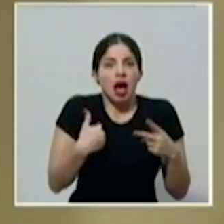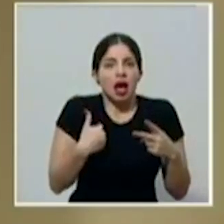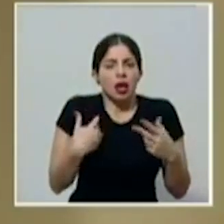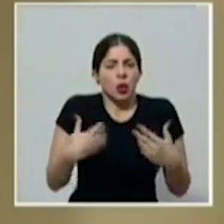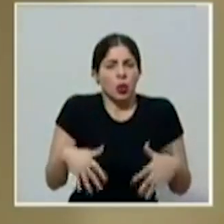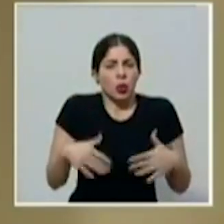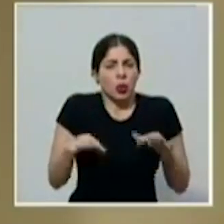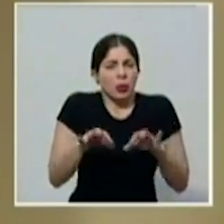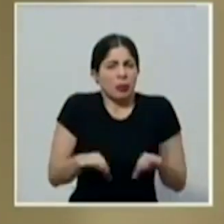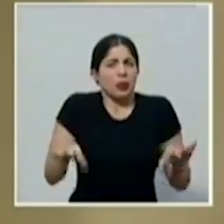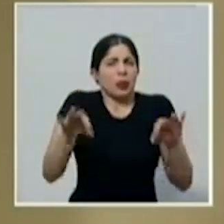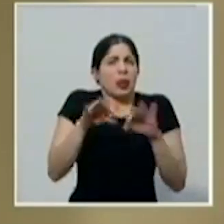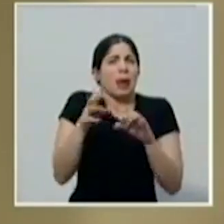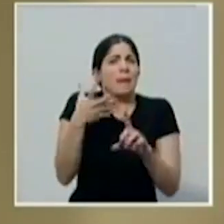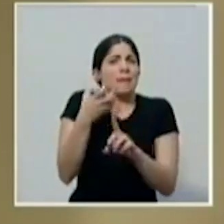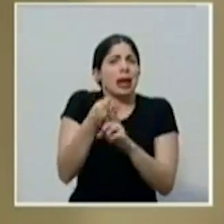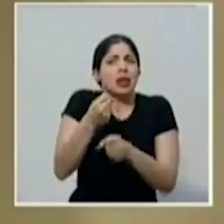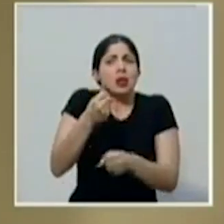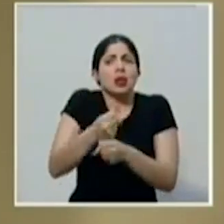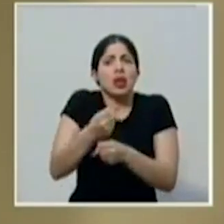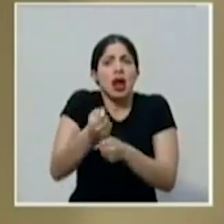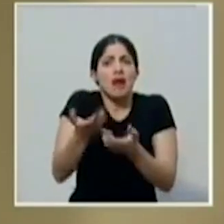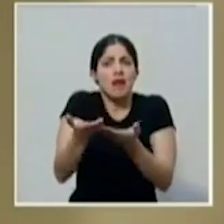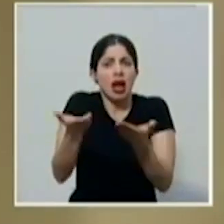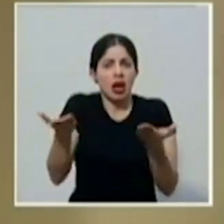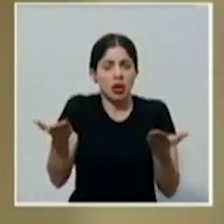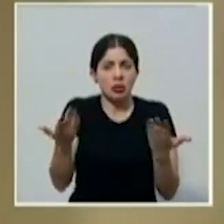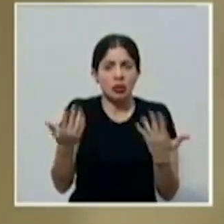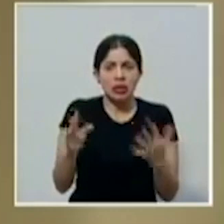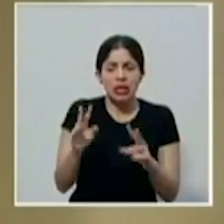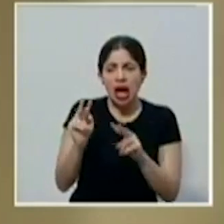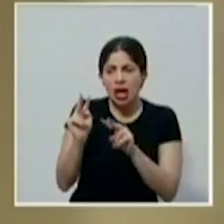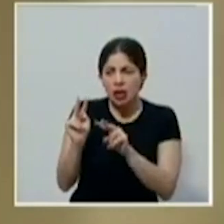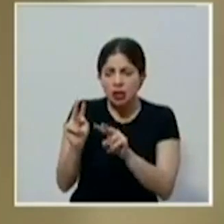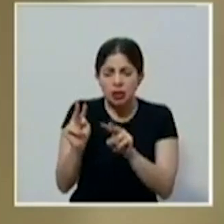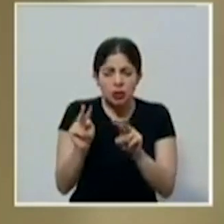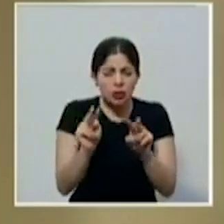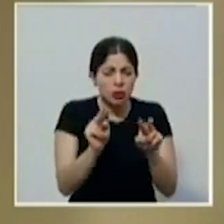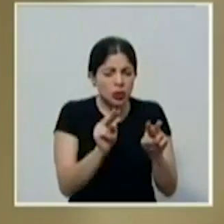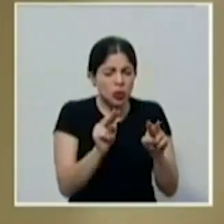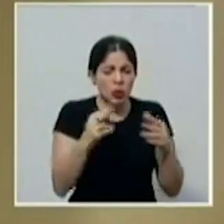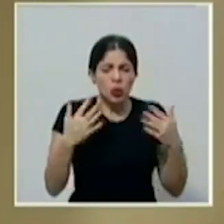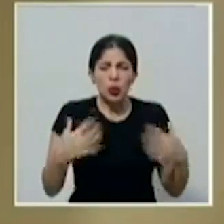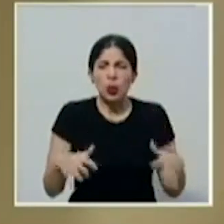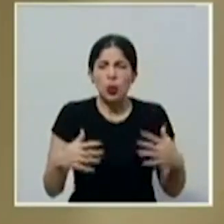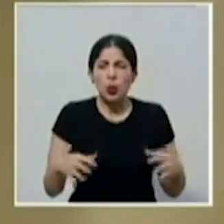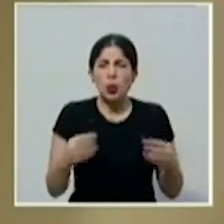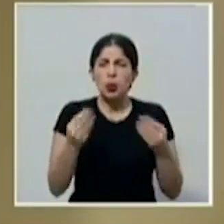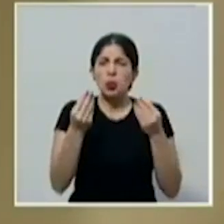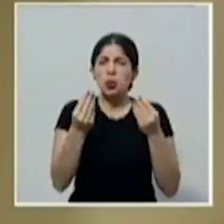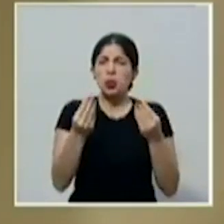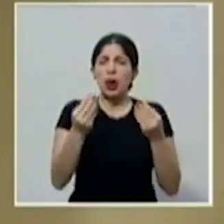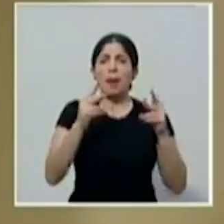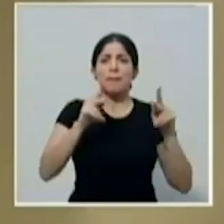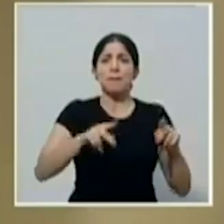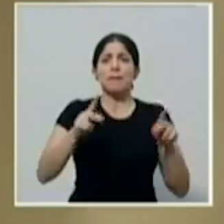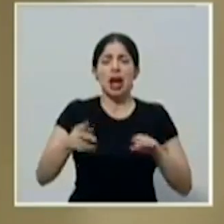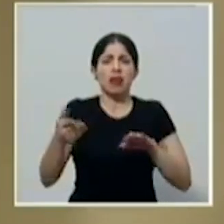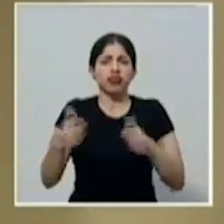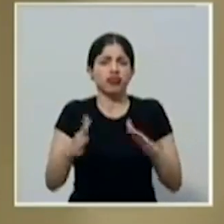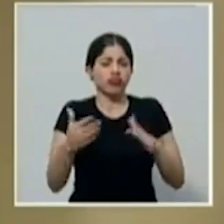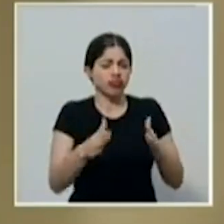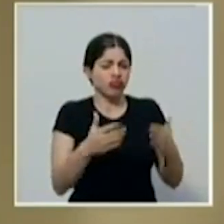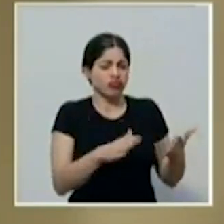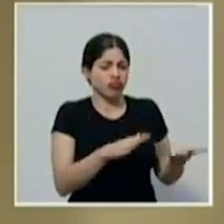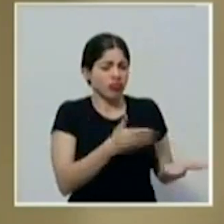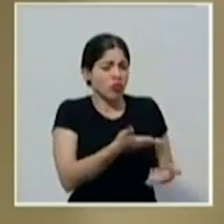importantísima afectación en el empleo. Hemos mirado cómo decenas, miles de personas han perdido el